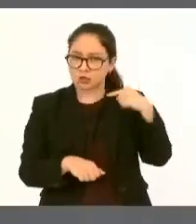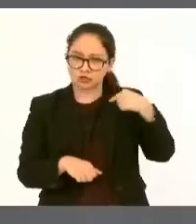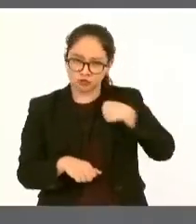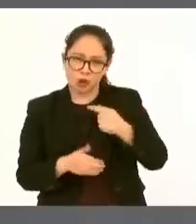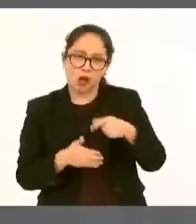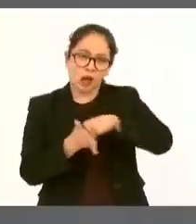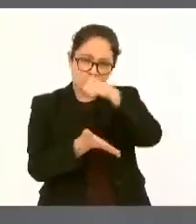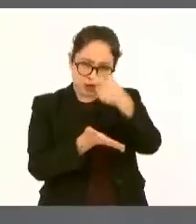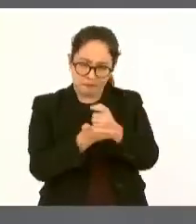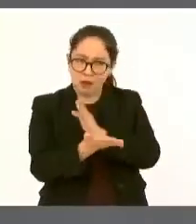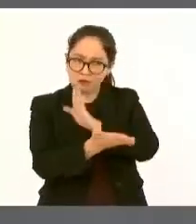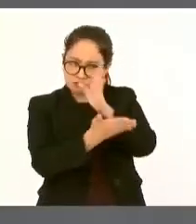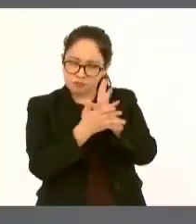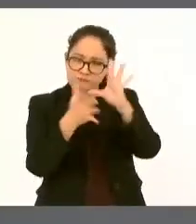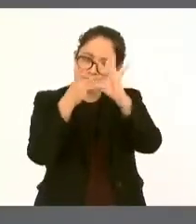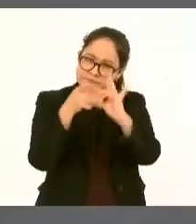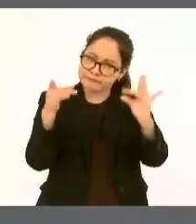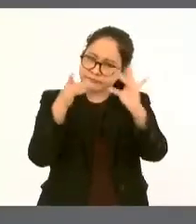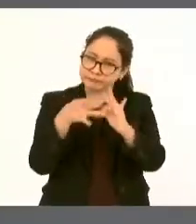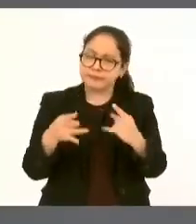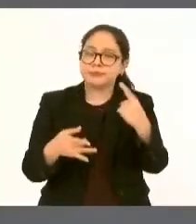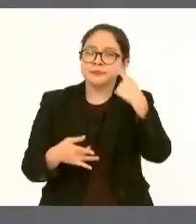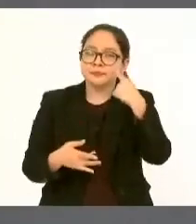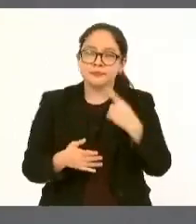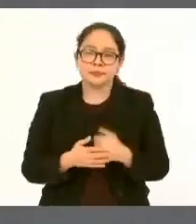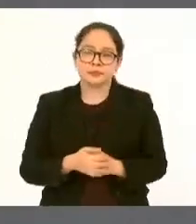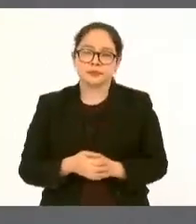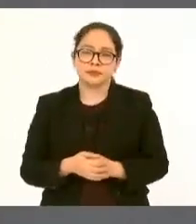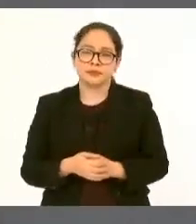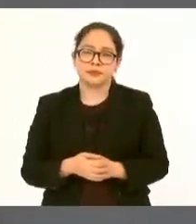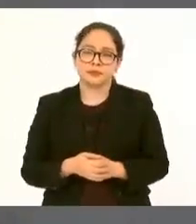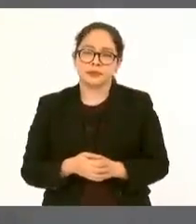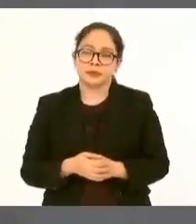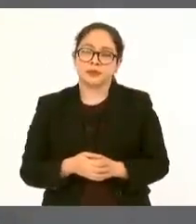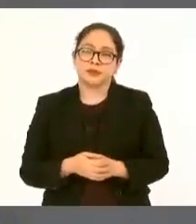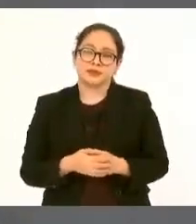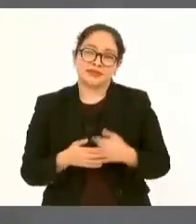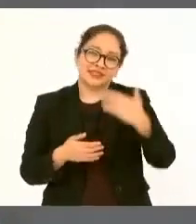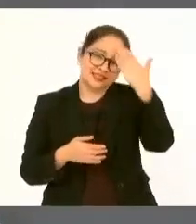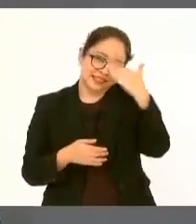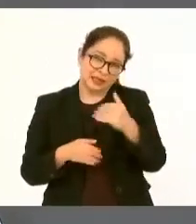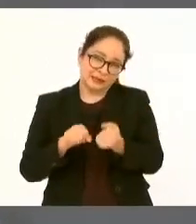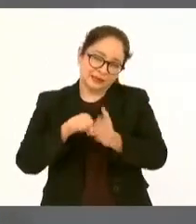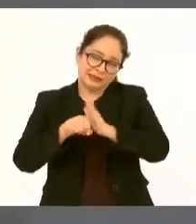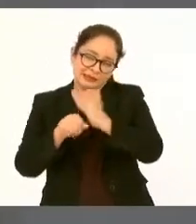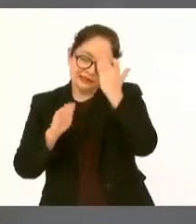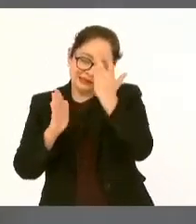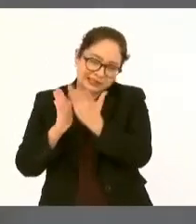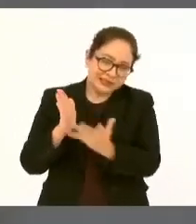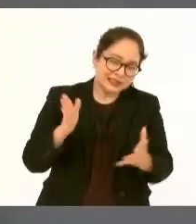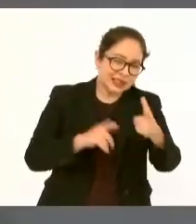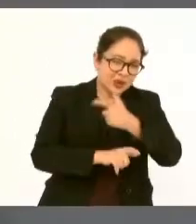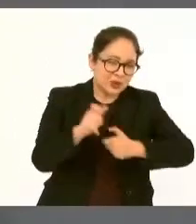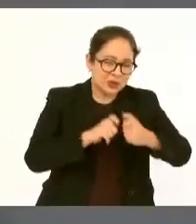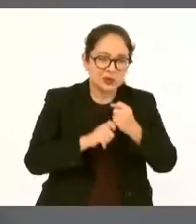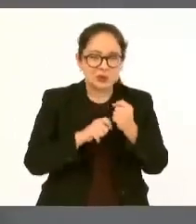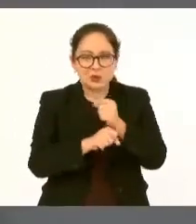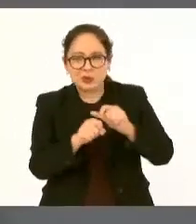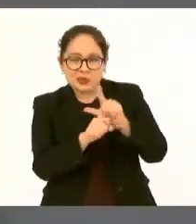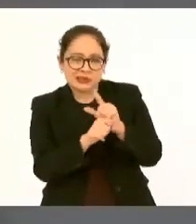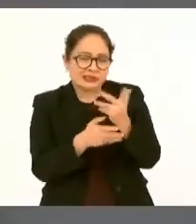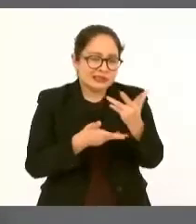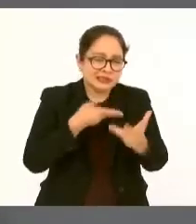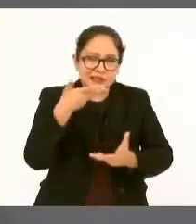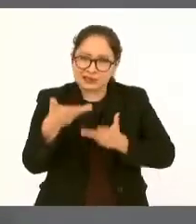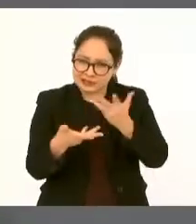aminorar los efectos económicos, sociales de la